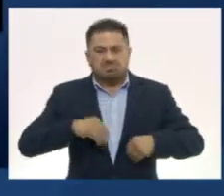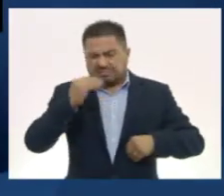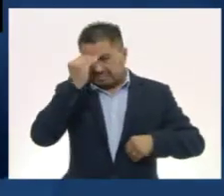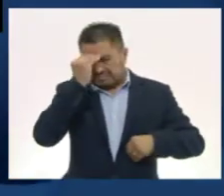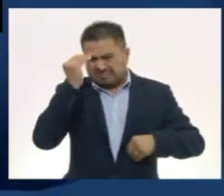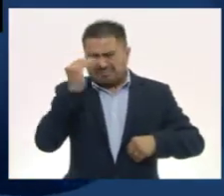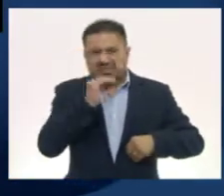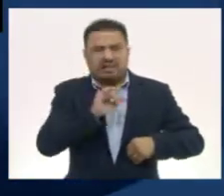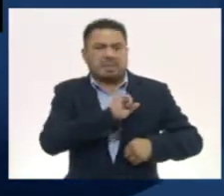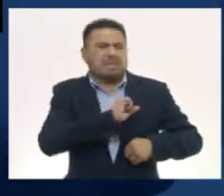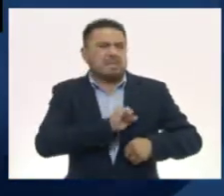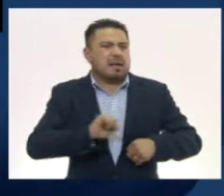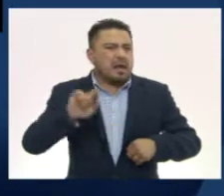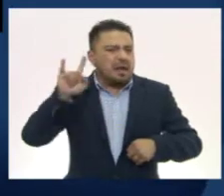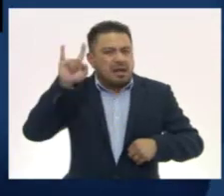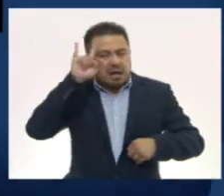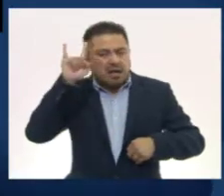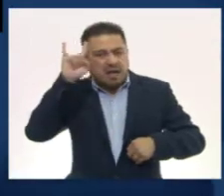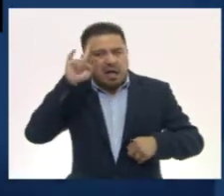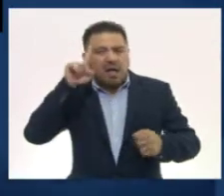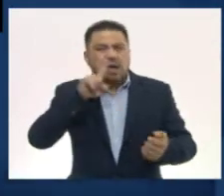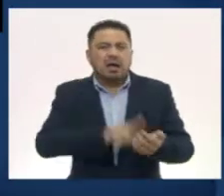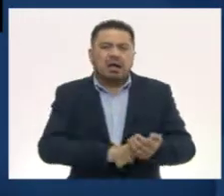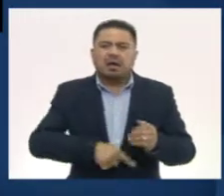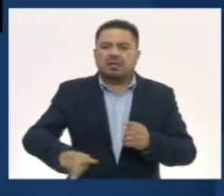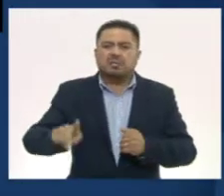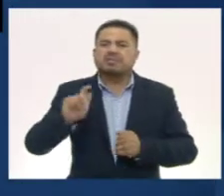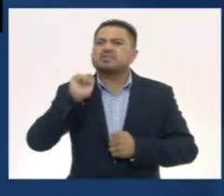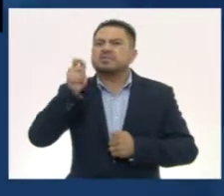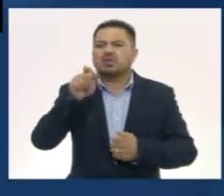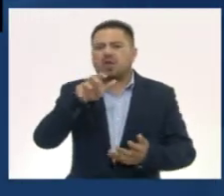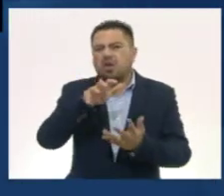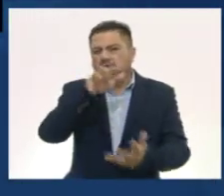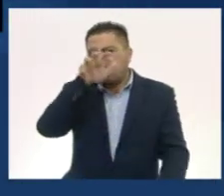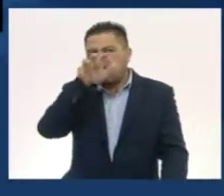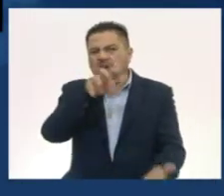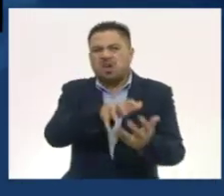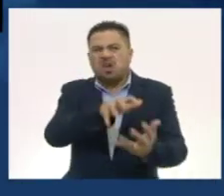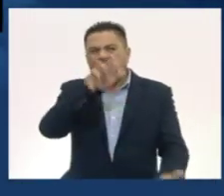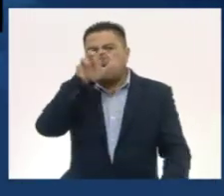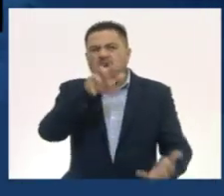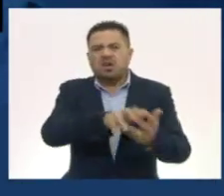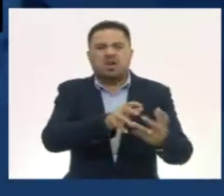feroz con poderes del inframundo. Era el cocodrilo cósmico.